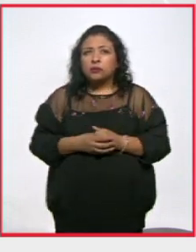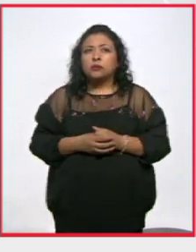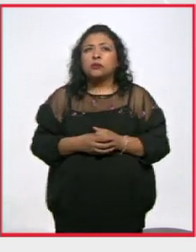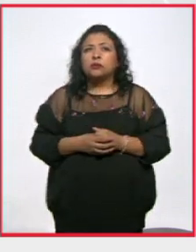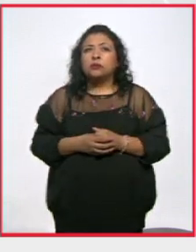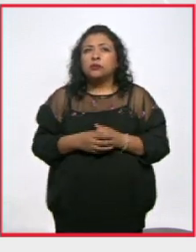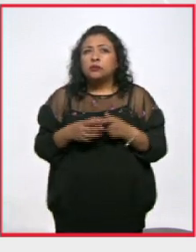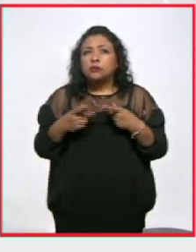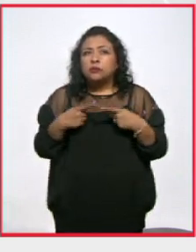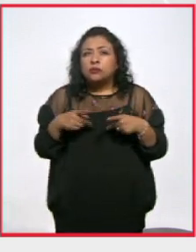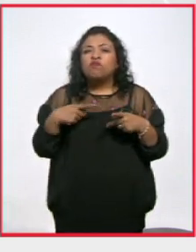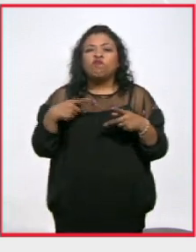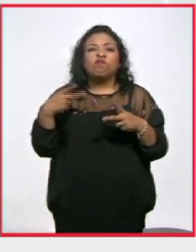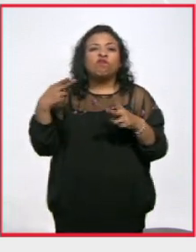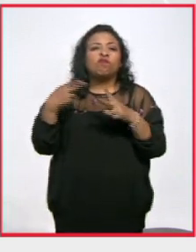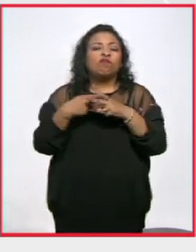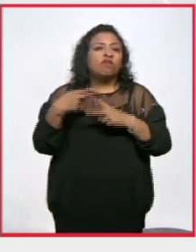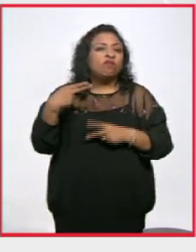gente asesina.